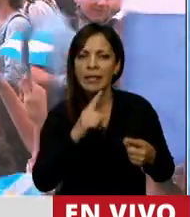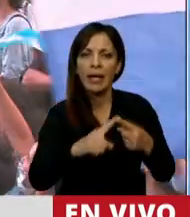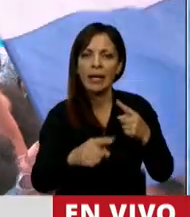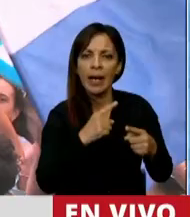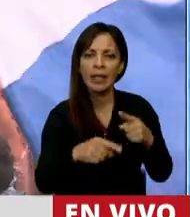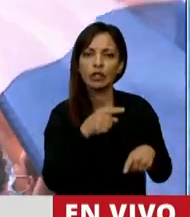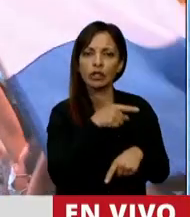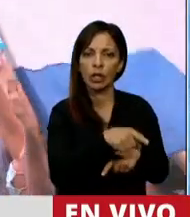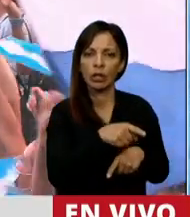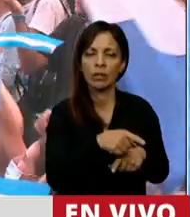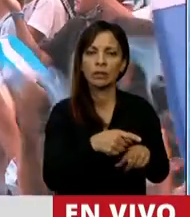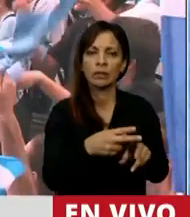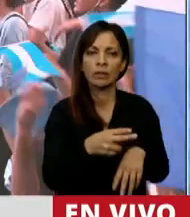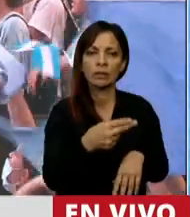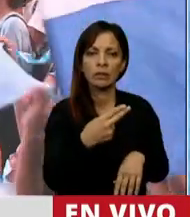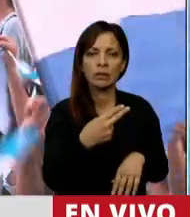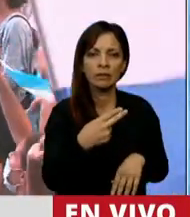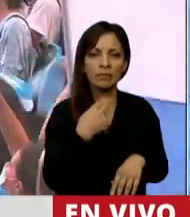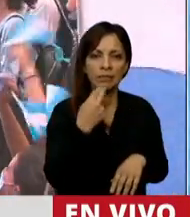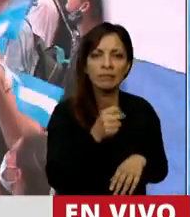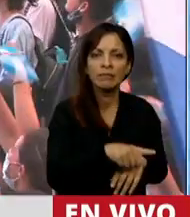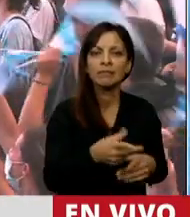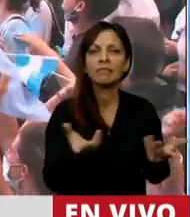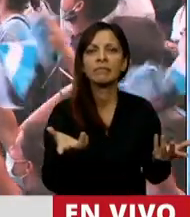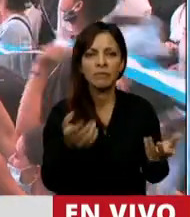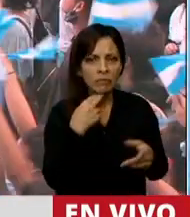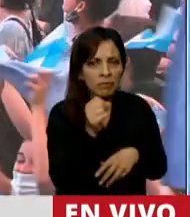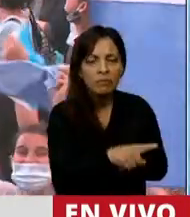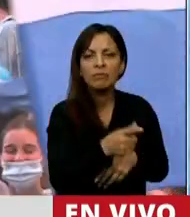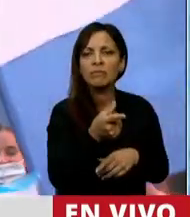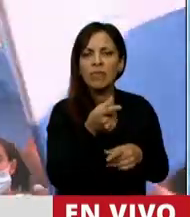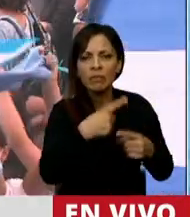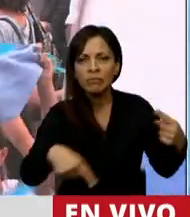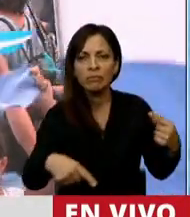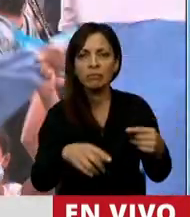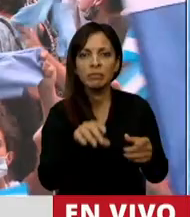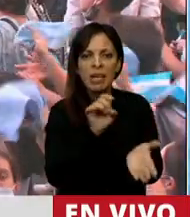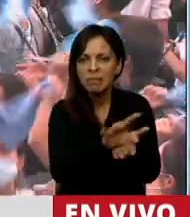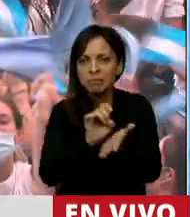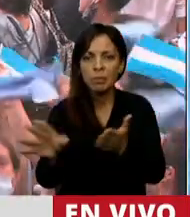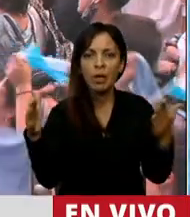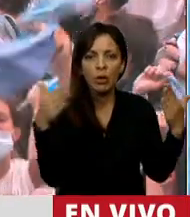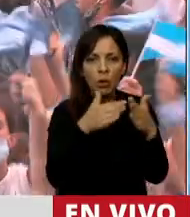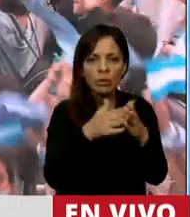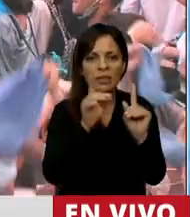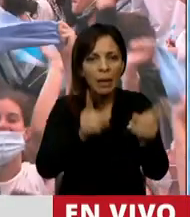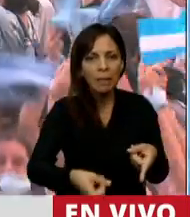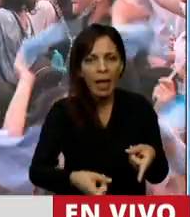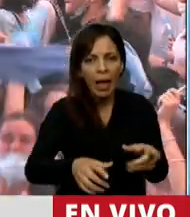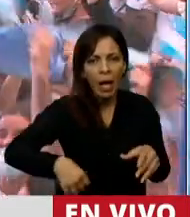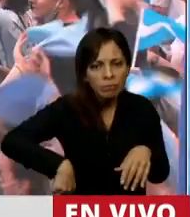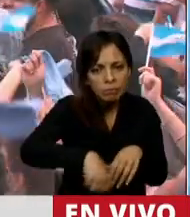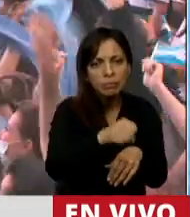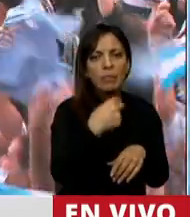y con todos los que lo secundaban. Echadas de sus casas, con sus pequeños hijos,